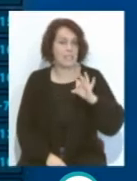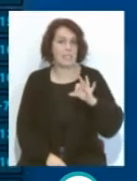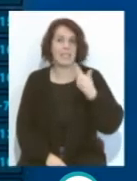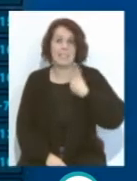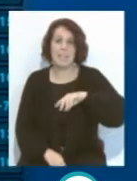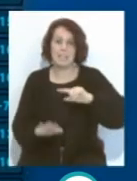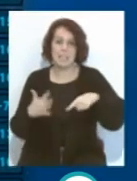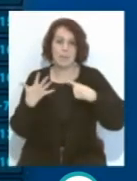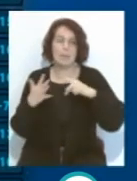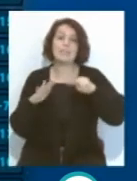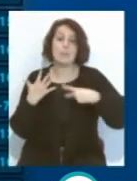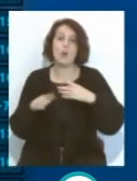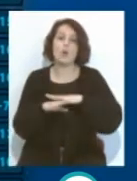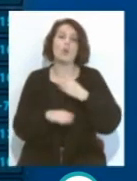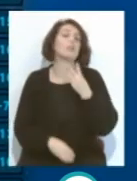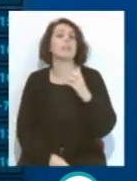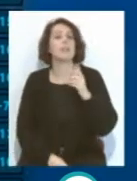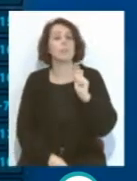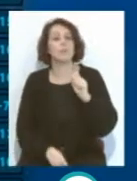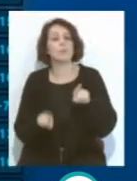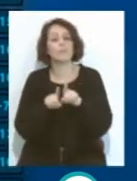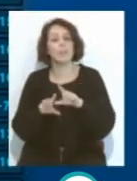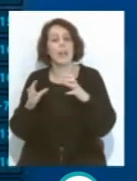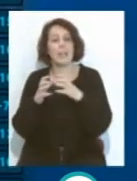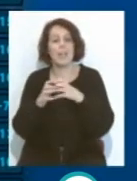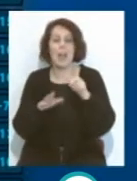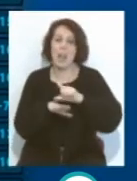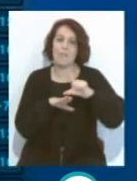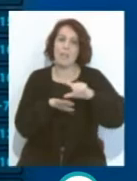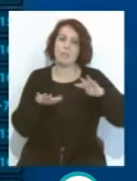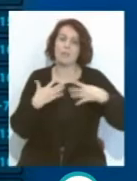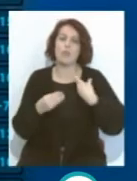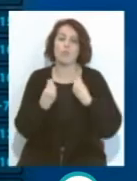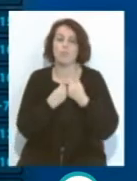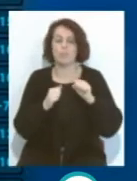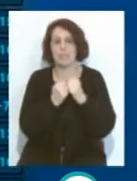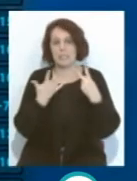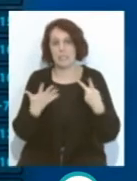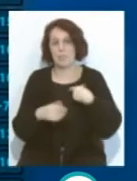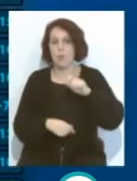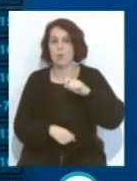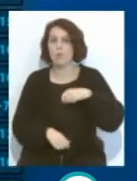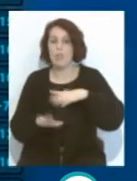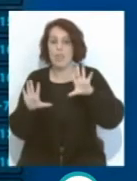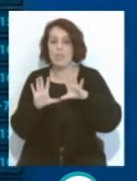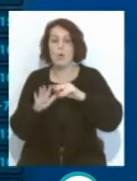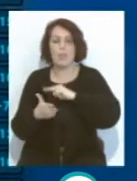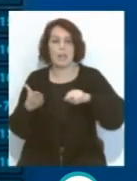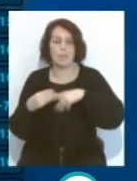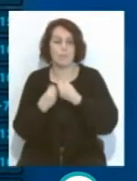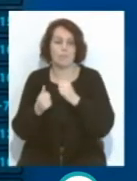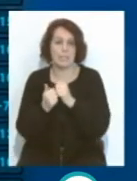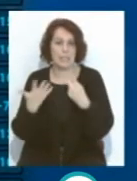séptimo con 30 puntos, lo mismo que el Granada. Noveno, el Levante con 27 puntos. Décimo, el Celta con 26.